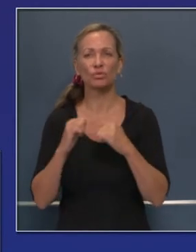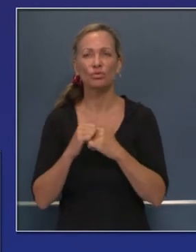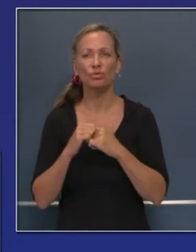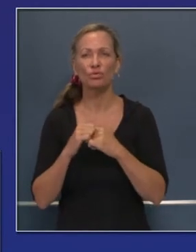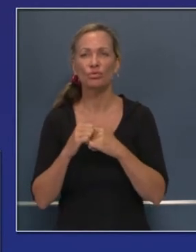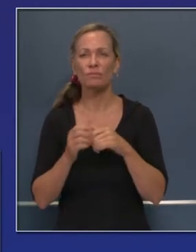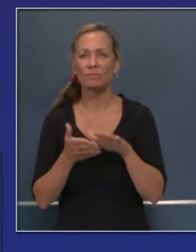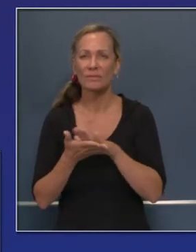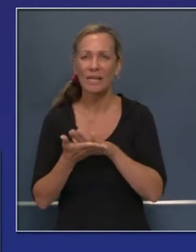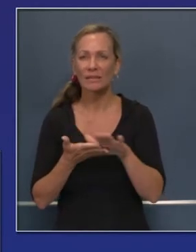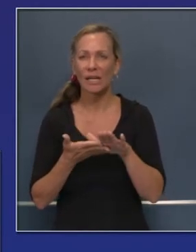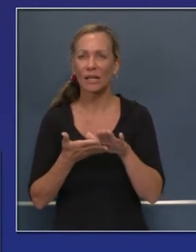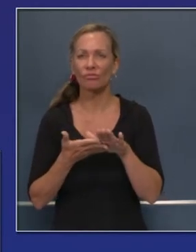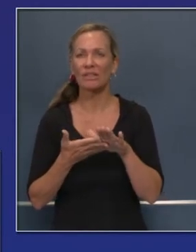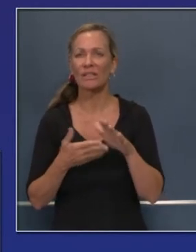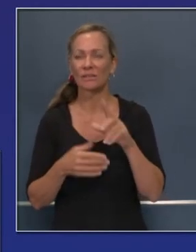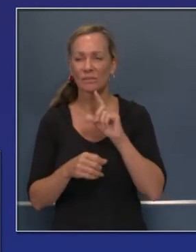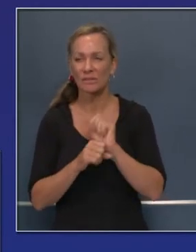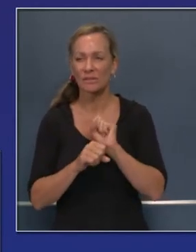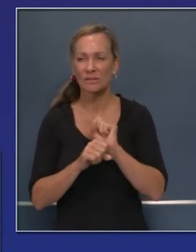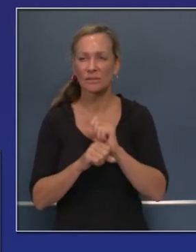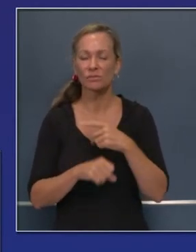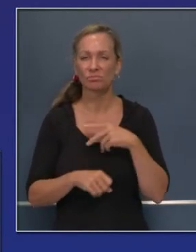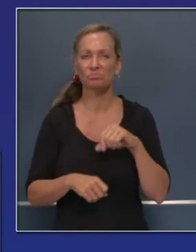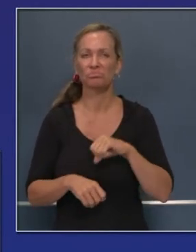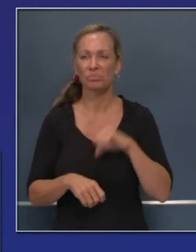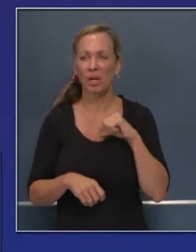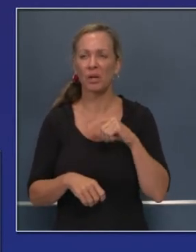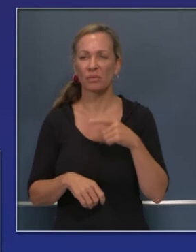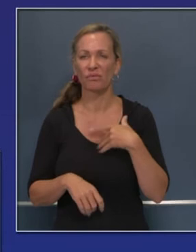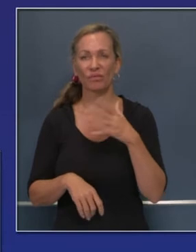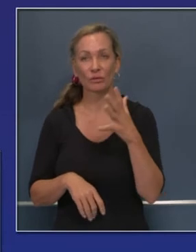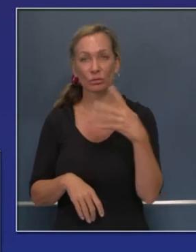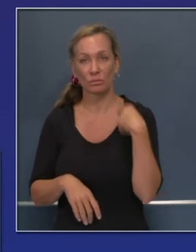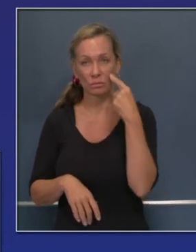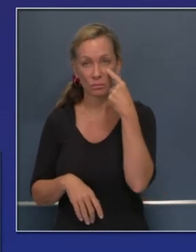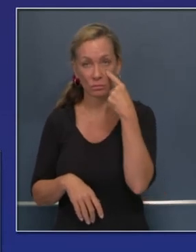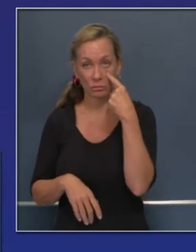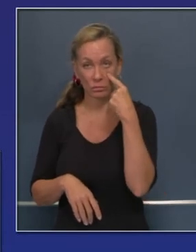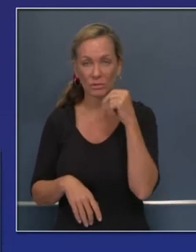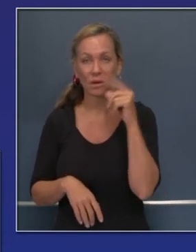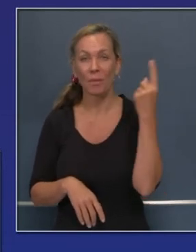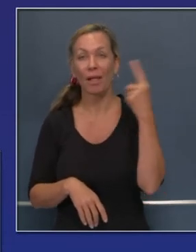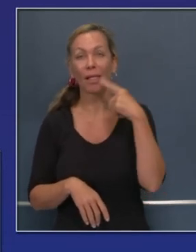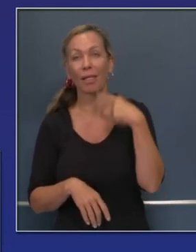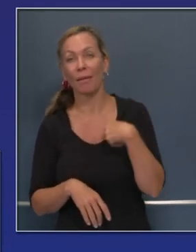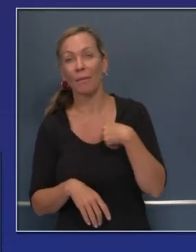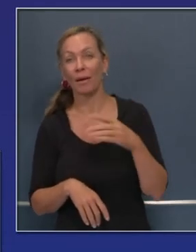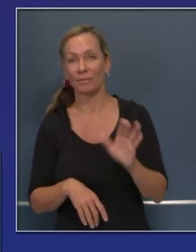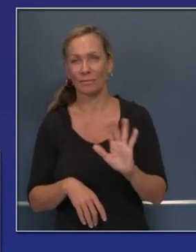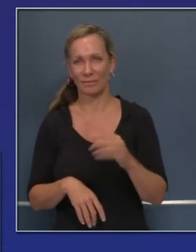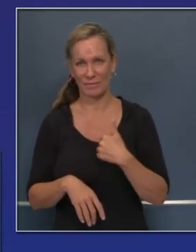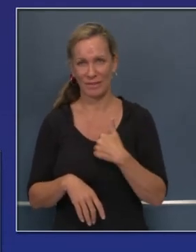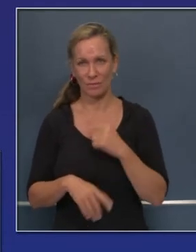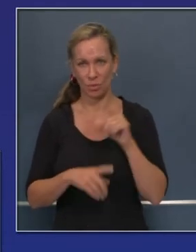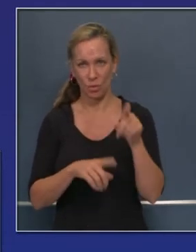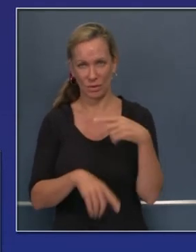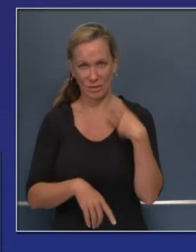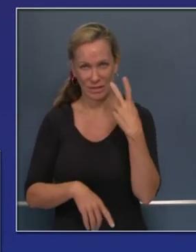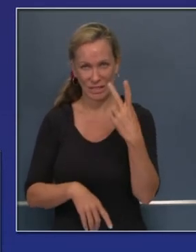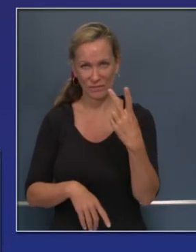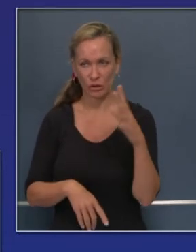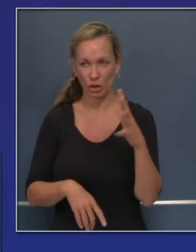Así que estoy muy orgulloso, muy contento por el trabajo que yo vi personalmente. Lo vi por escrito. Fui parte de